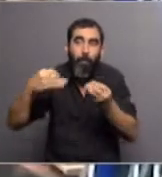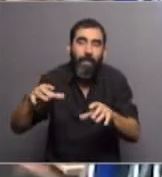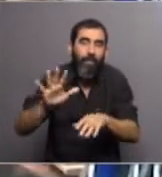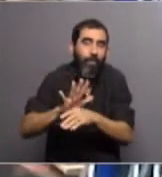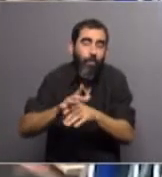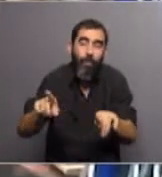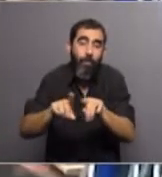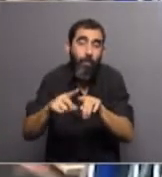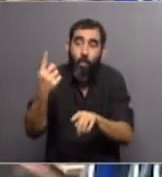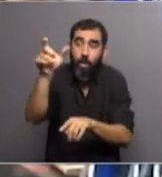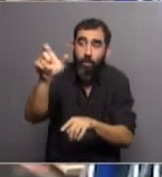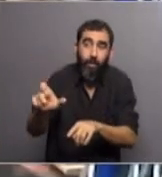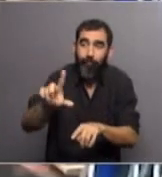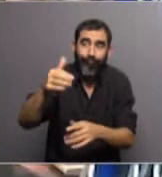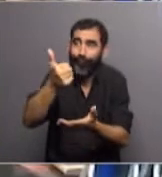y ya no está.